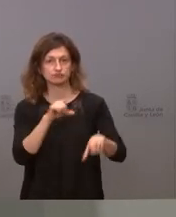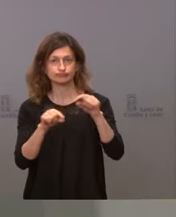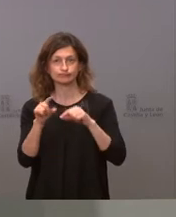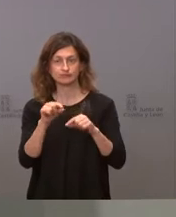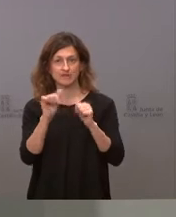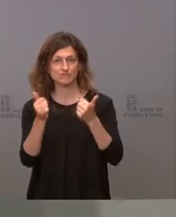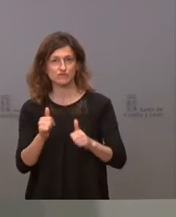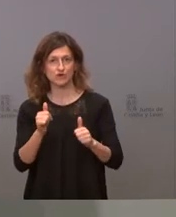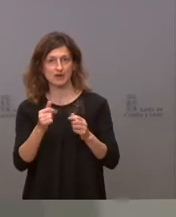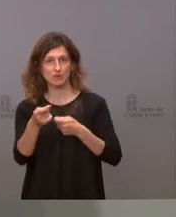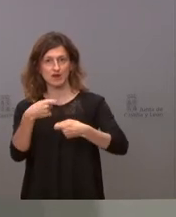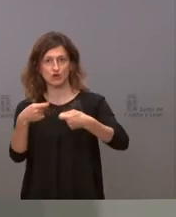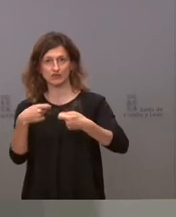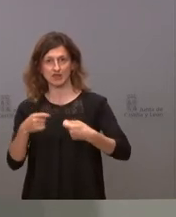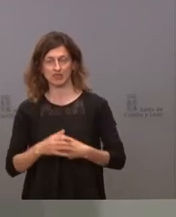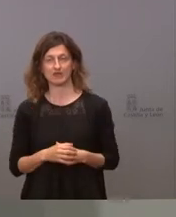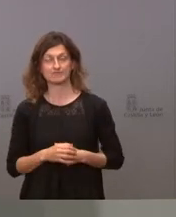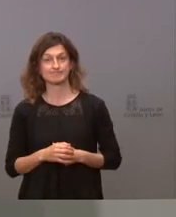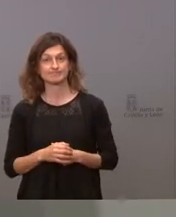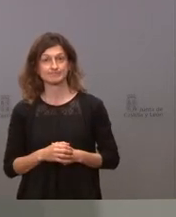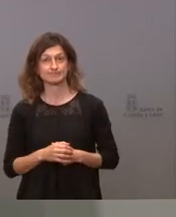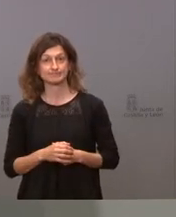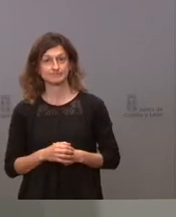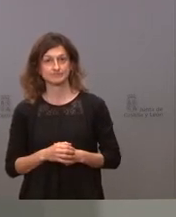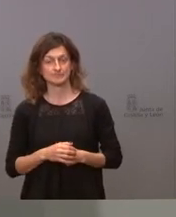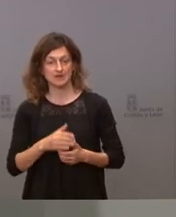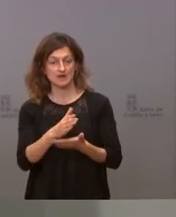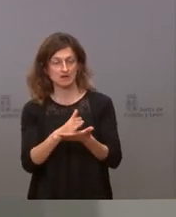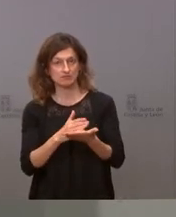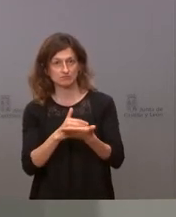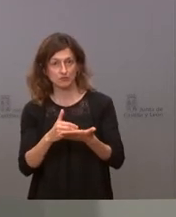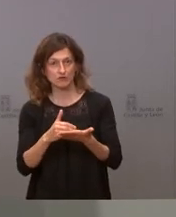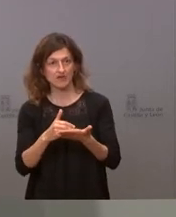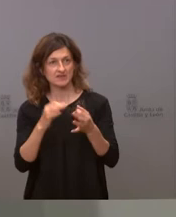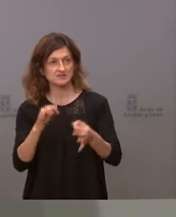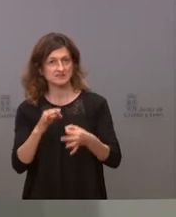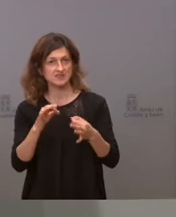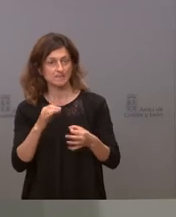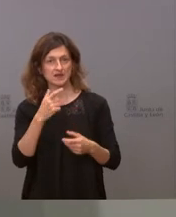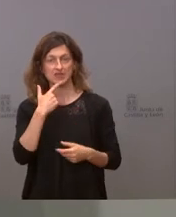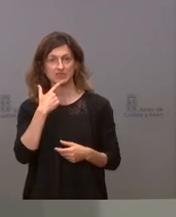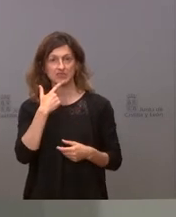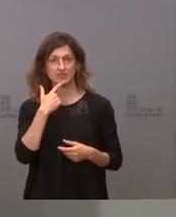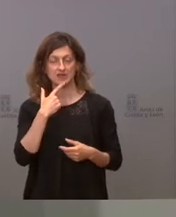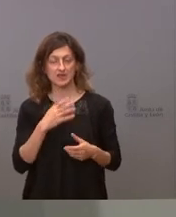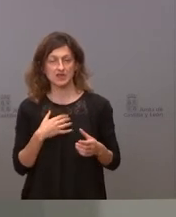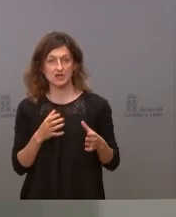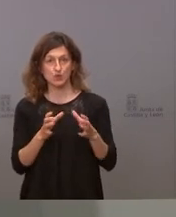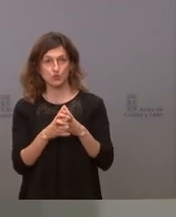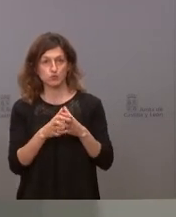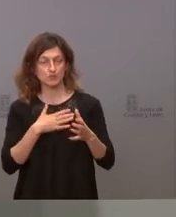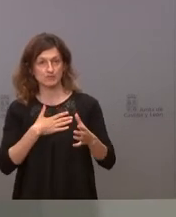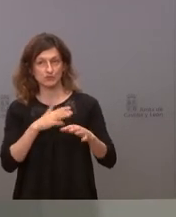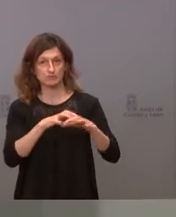forma coordinada no somos una comunidad que haya votado siempre lo que decían nuestros grupos mayoritarios